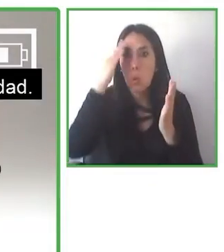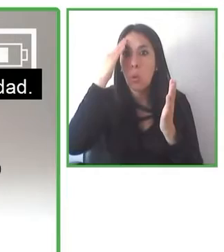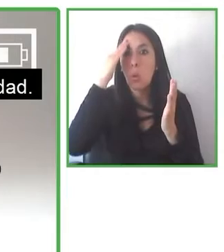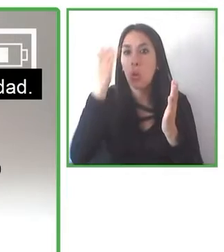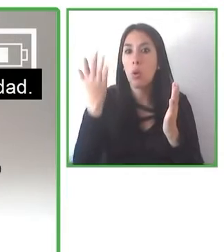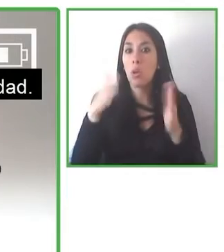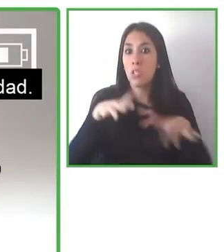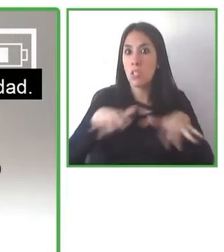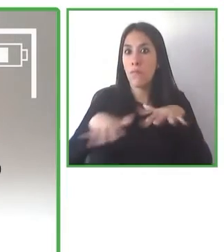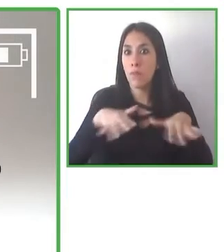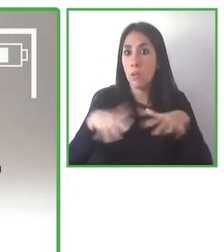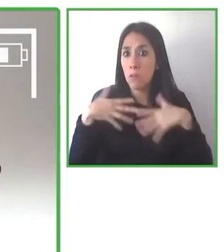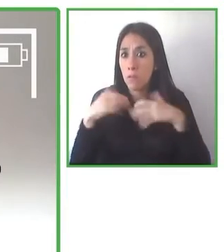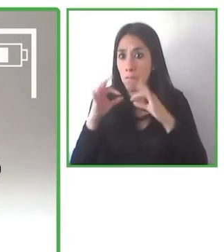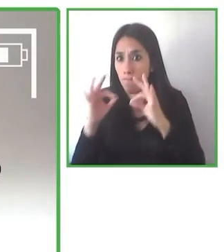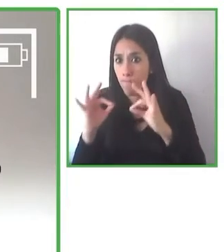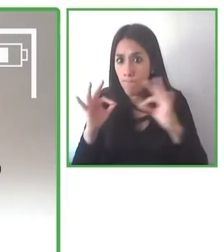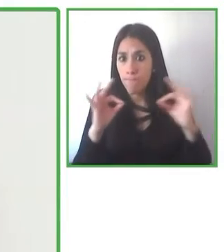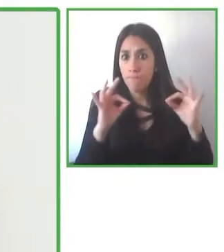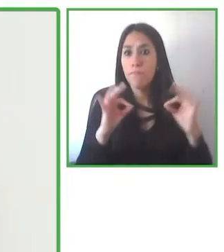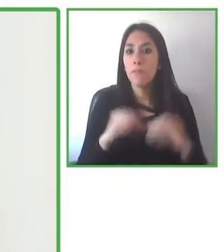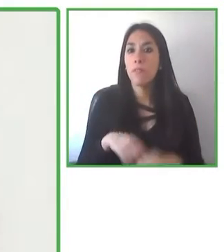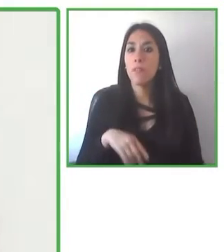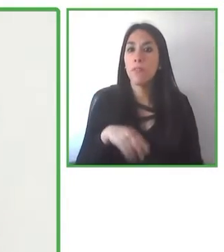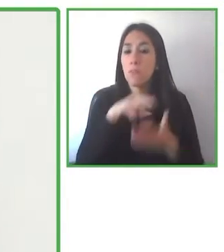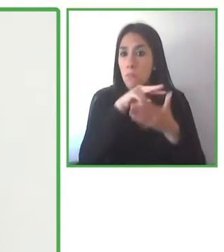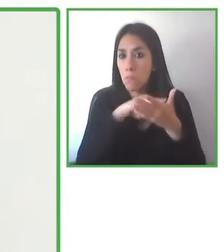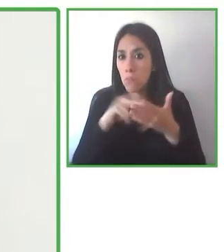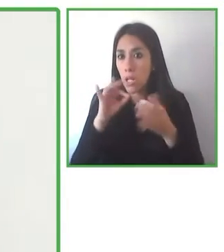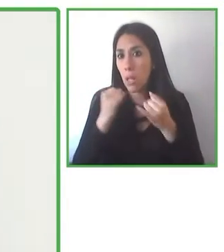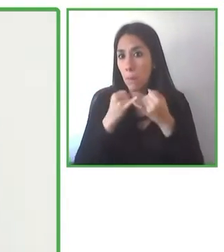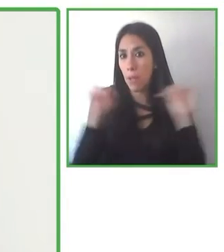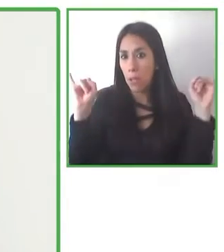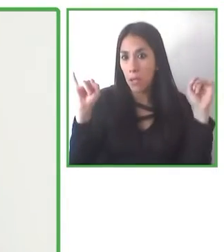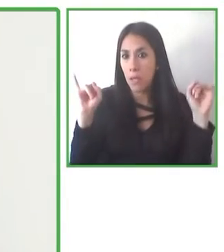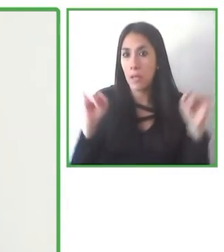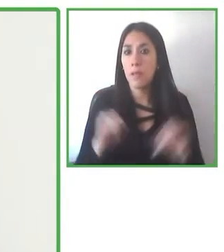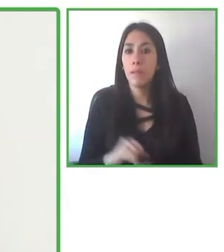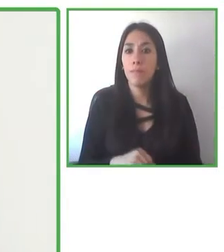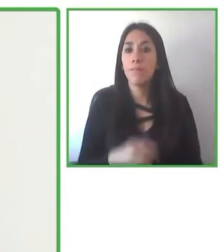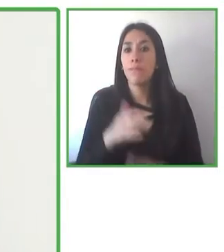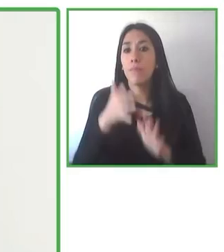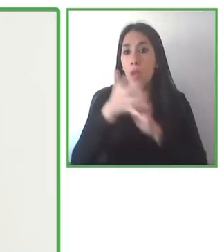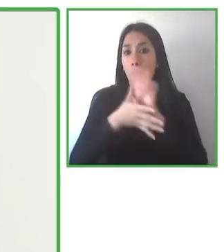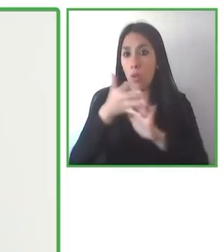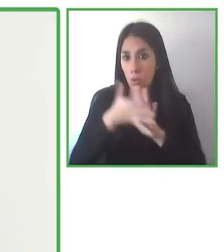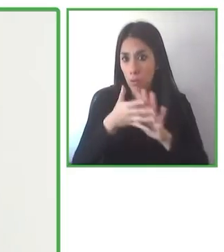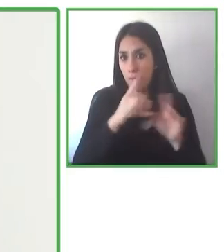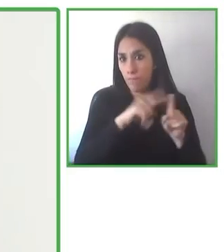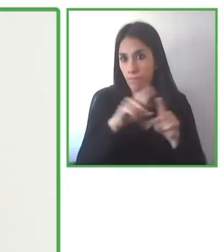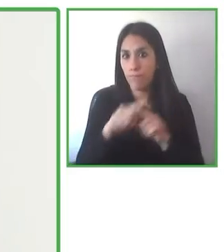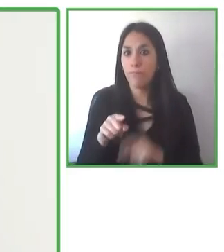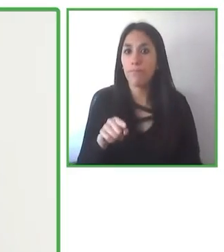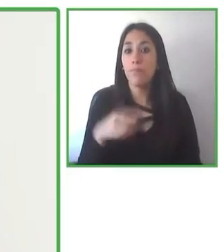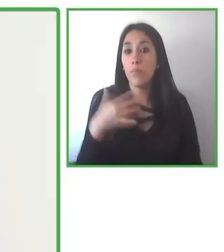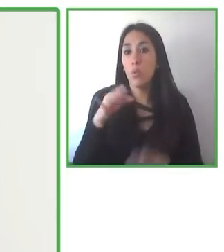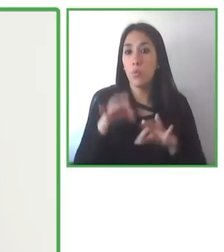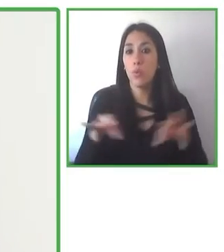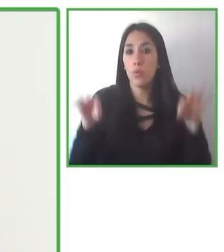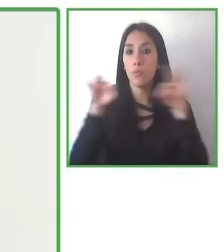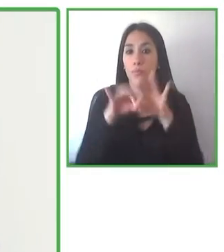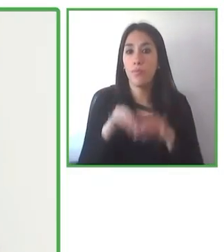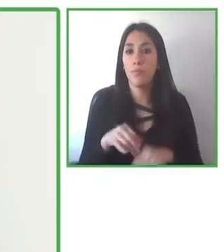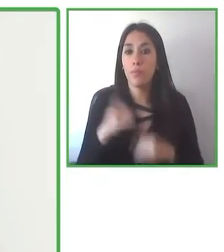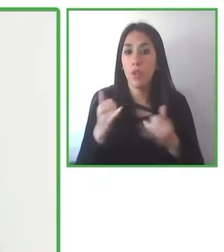la accesibilidad de lengua de señas y de otros tipos. Es muy importante. Estos libros no solo son para personas con discapacidad, sino